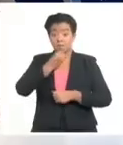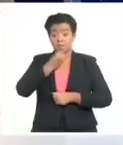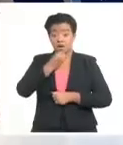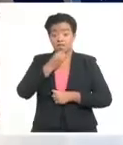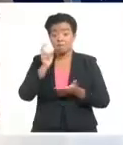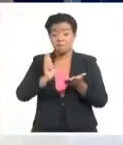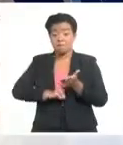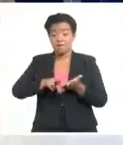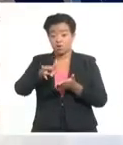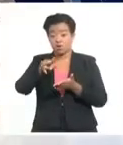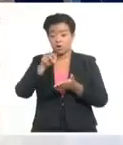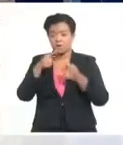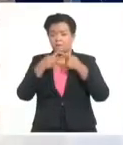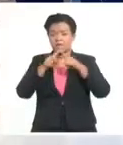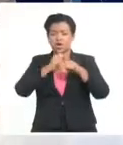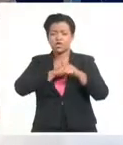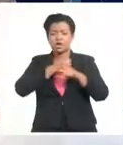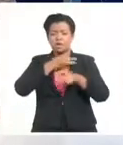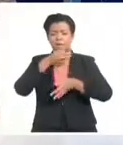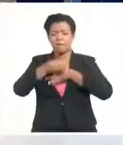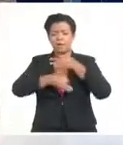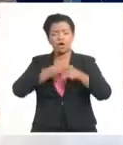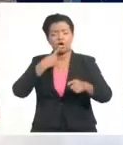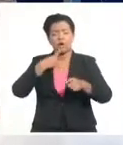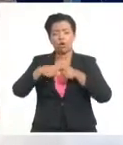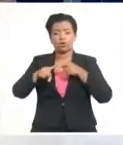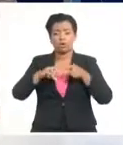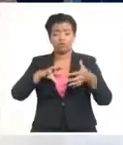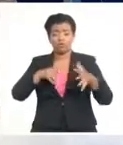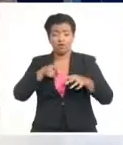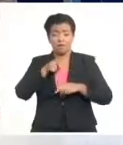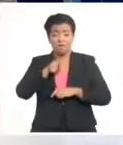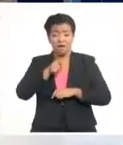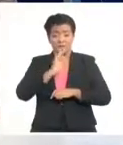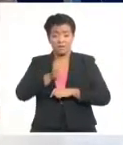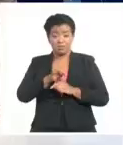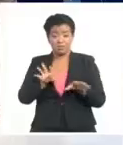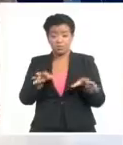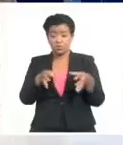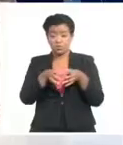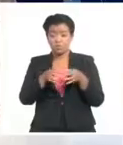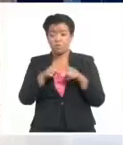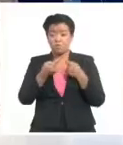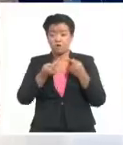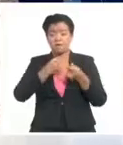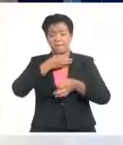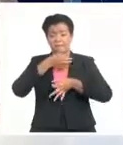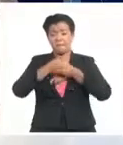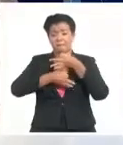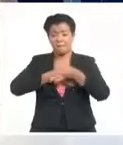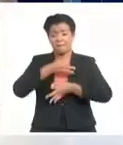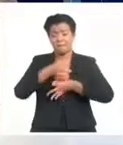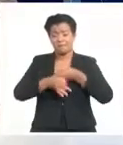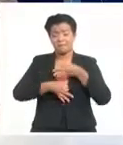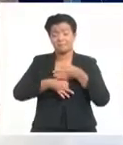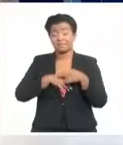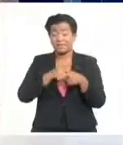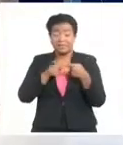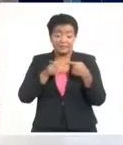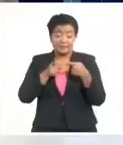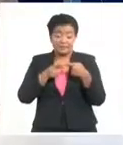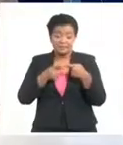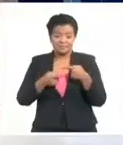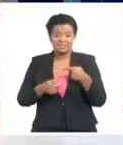Pero quiero centrarme en otra arista de este fenómeno porque hay mucha tela por donde cortar. Primero, eso significa